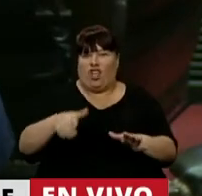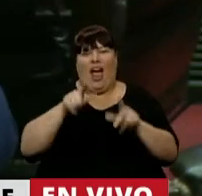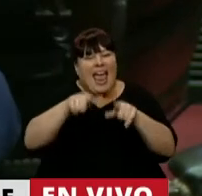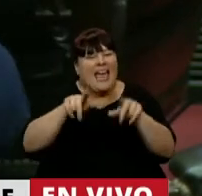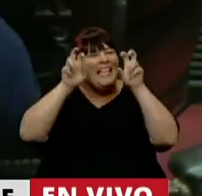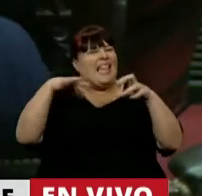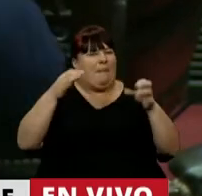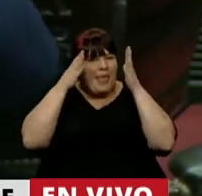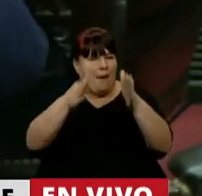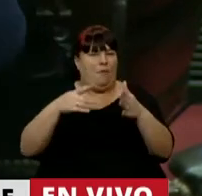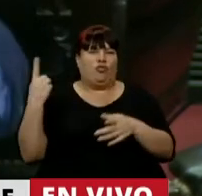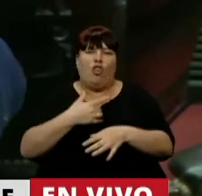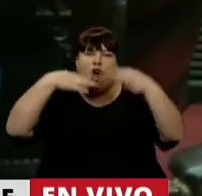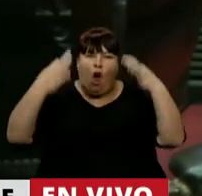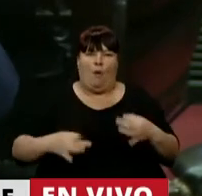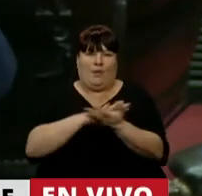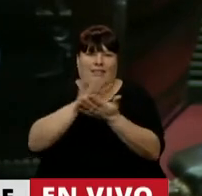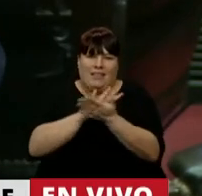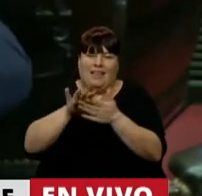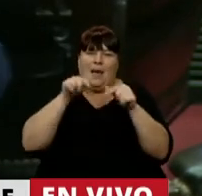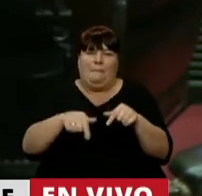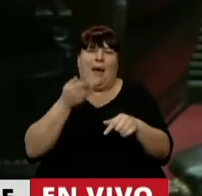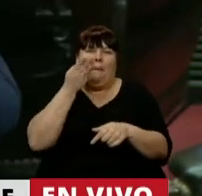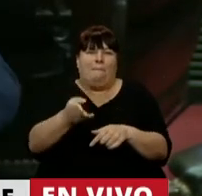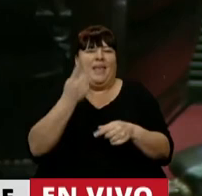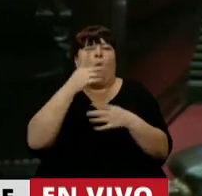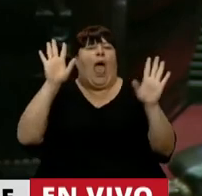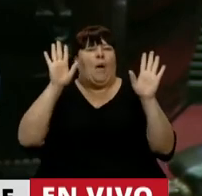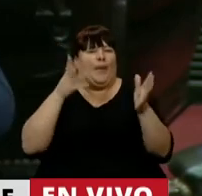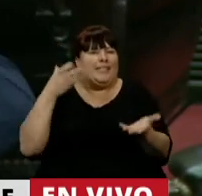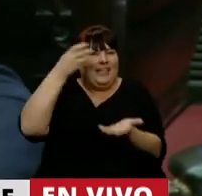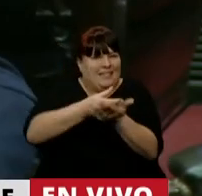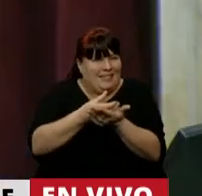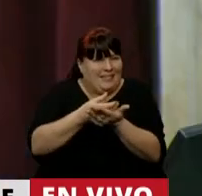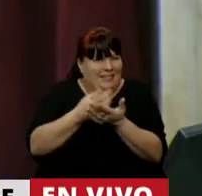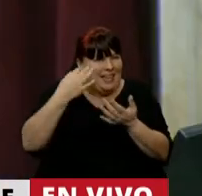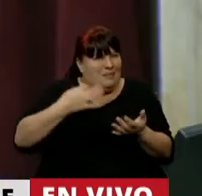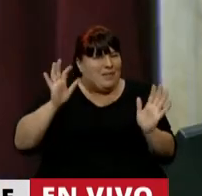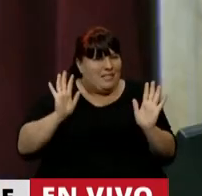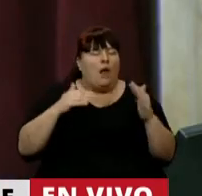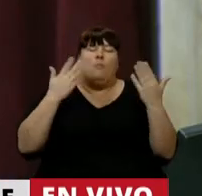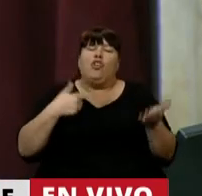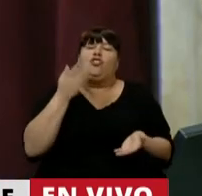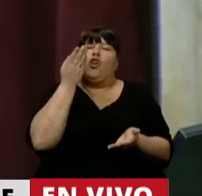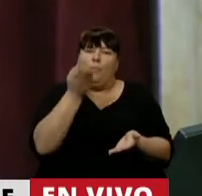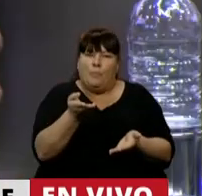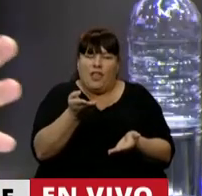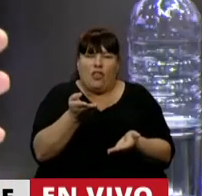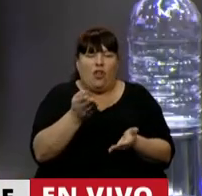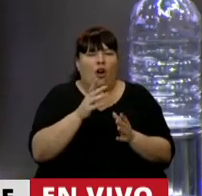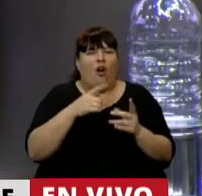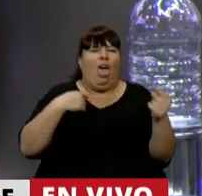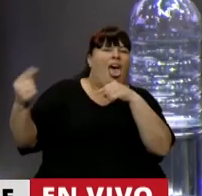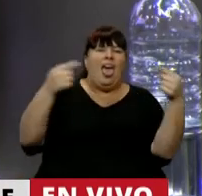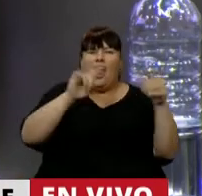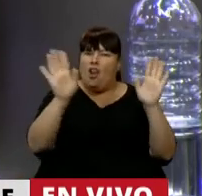la agenda que tenemos que comprometernos todos detrás de este pedido extraordinario, excepcional. Por eso pido, sin